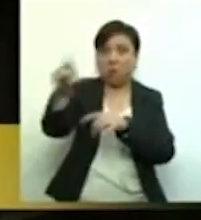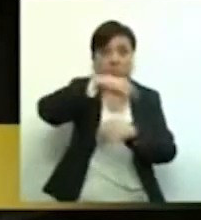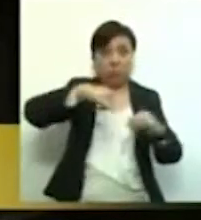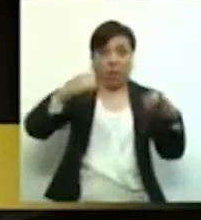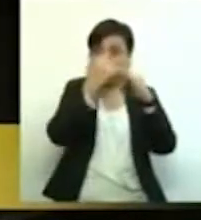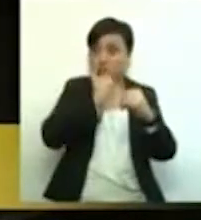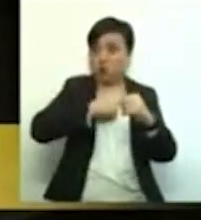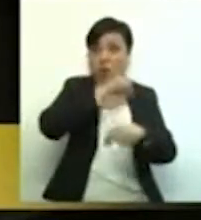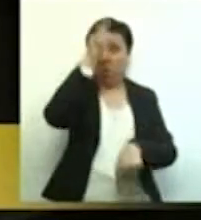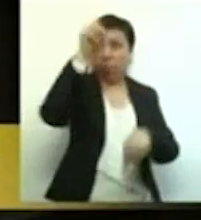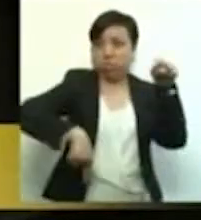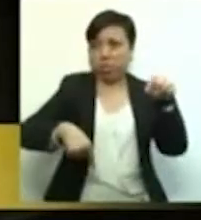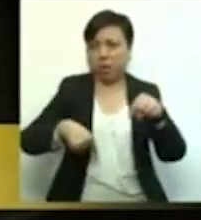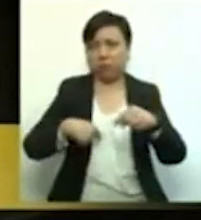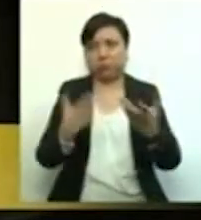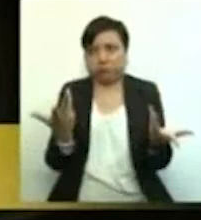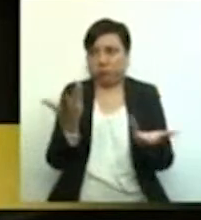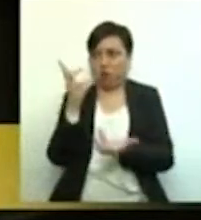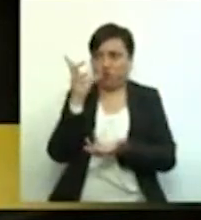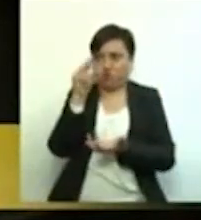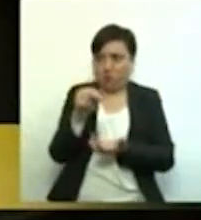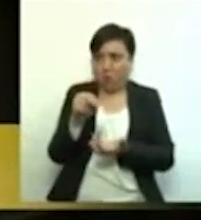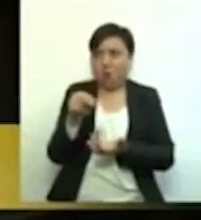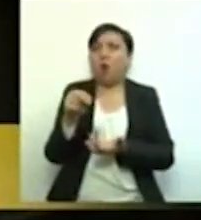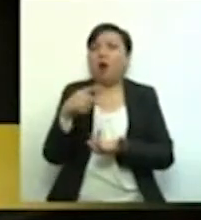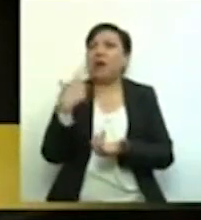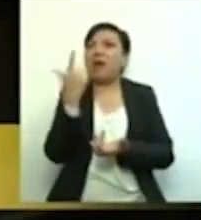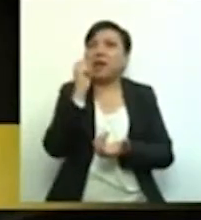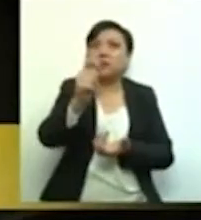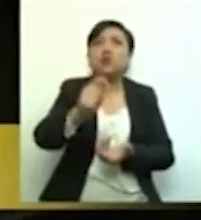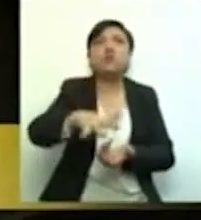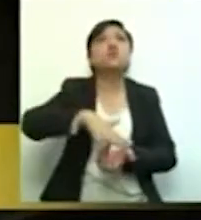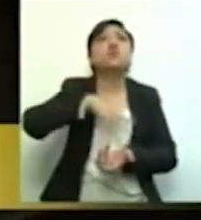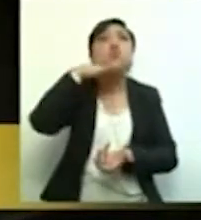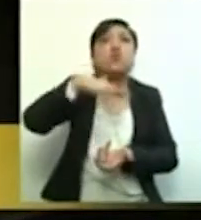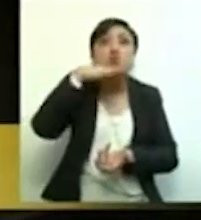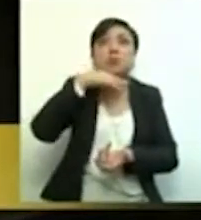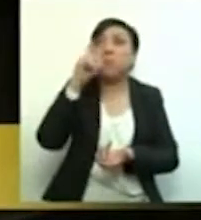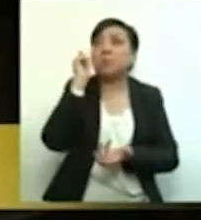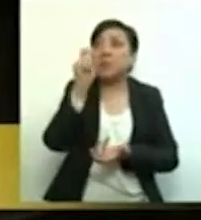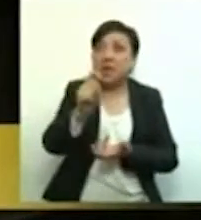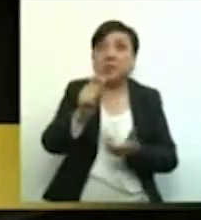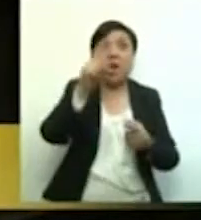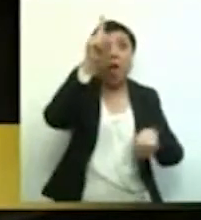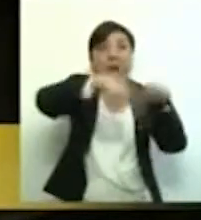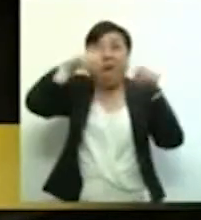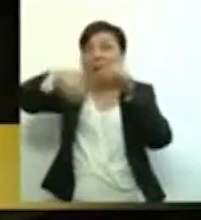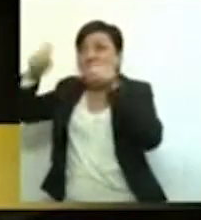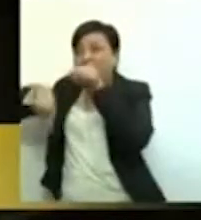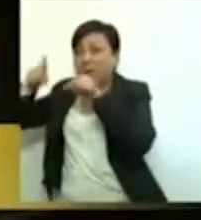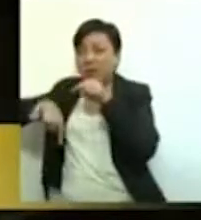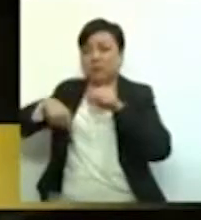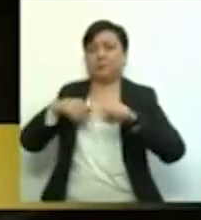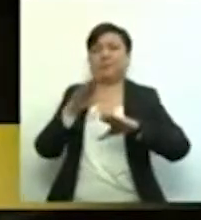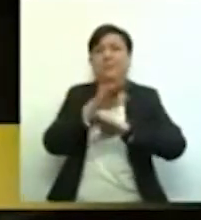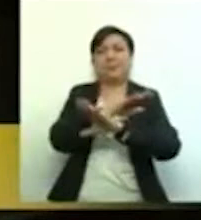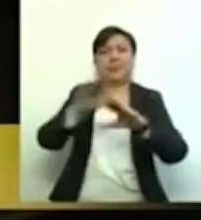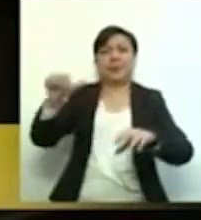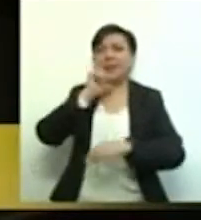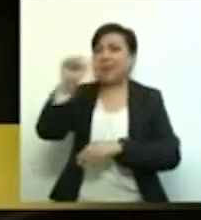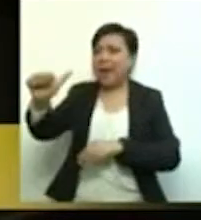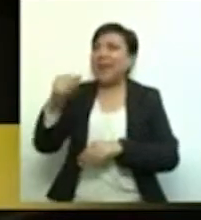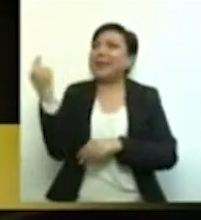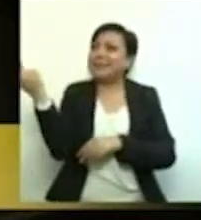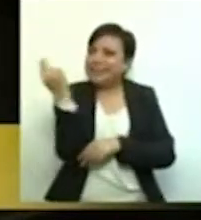La respuesta es no, porque el hecho de que haya corrupción no es sinónimo de que se deben desaparecer las instituciones, se tienen que crear